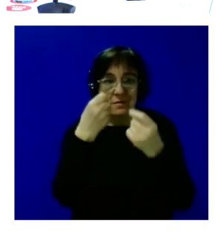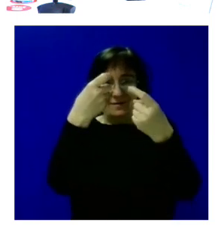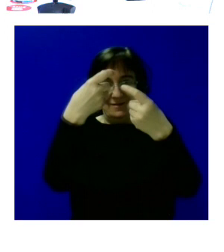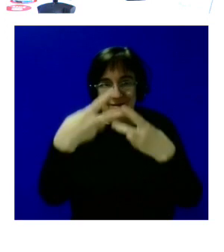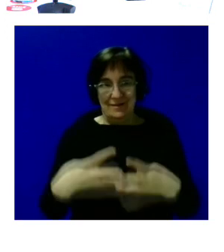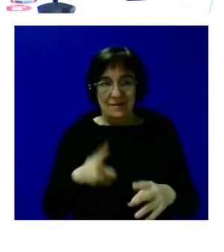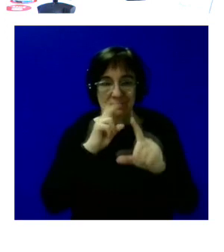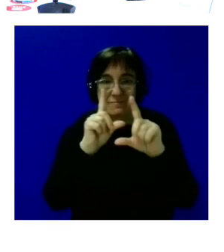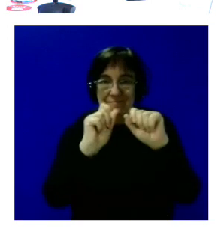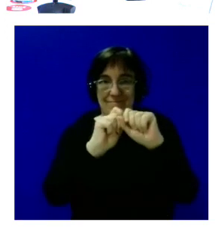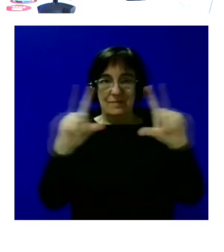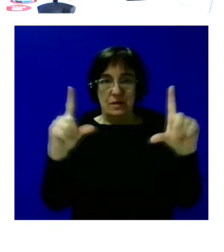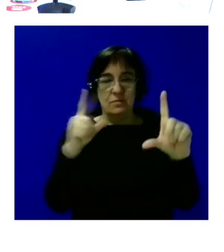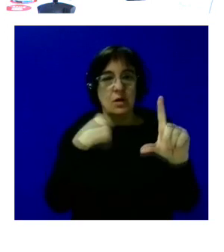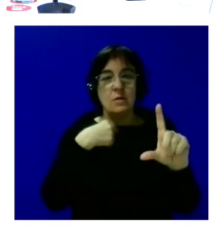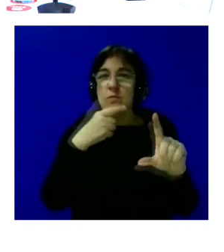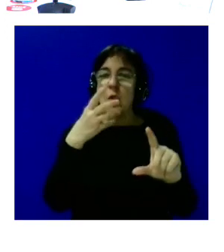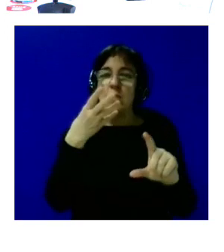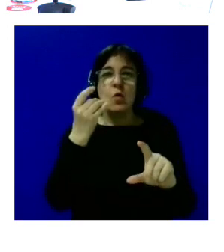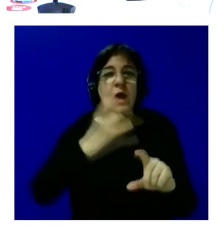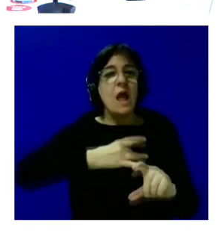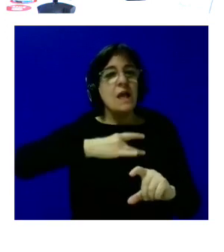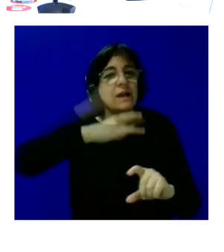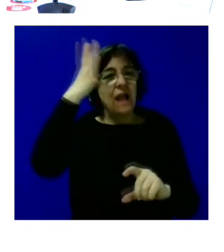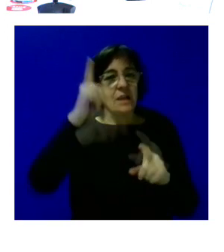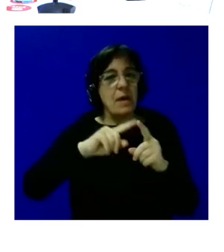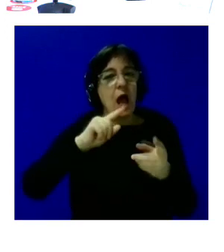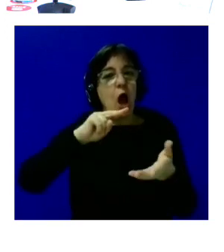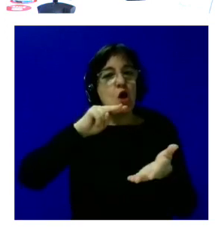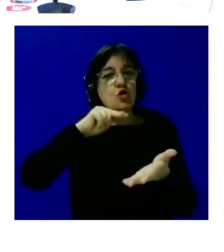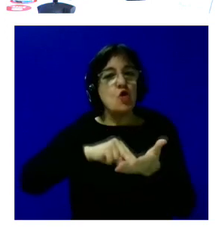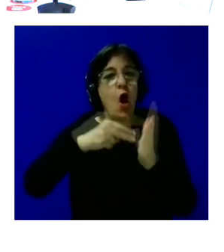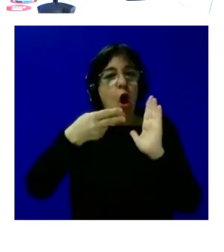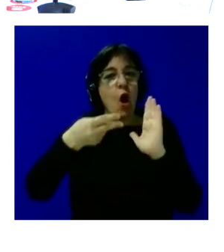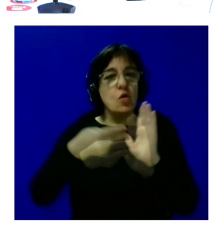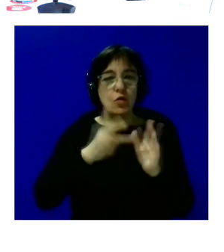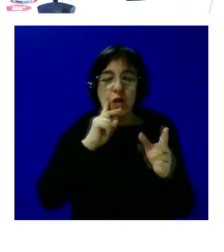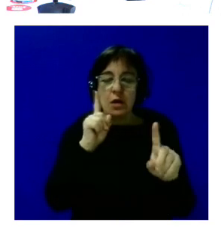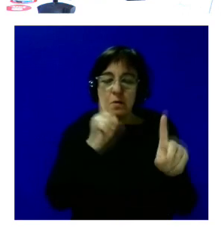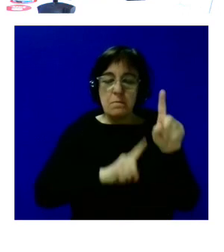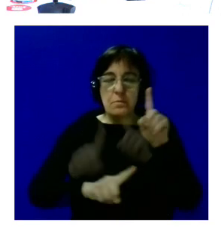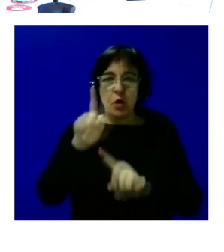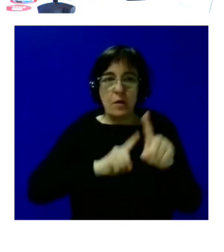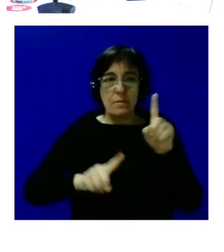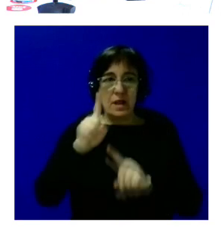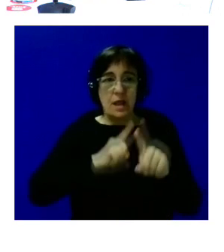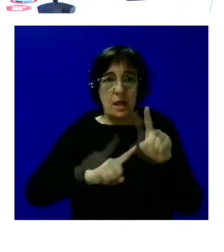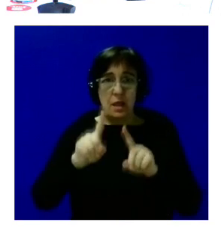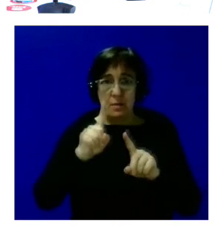que es que tenemos que ser muy creativos para solucionar muchos problemas que muchas veces los regímenes